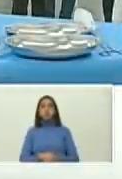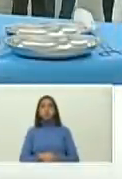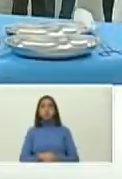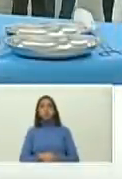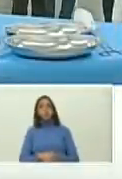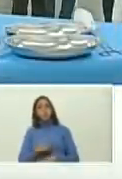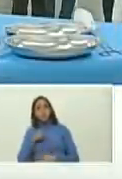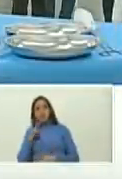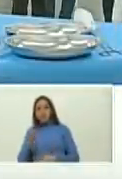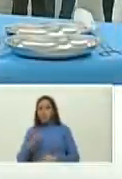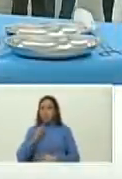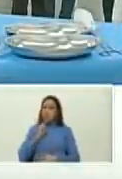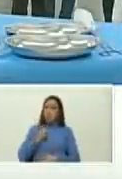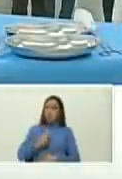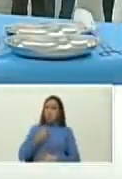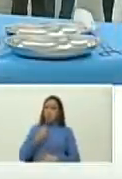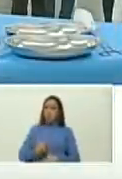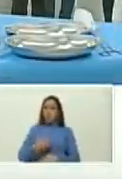puedo decir el secreto